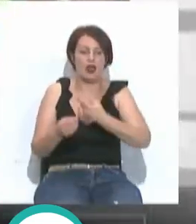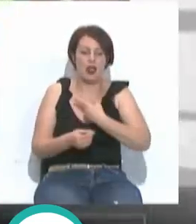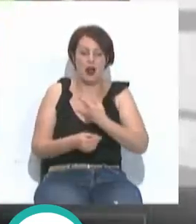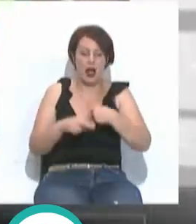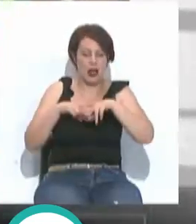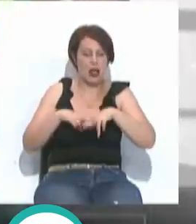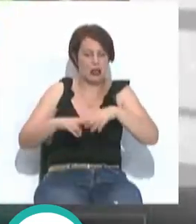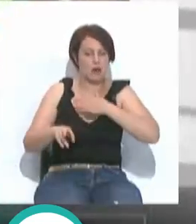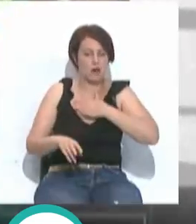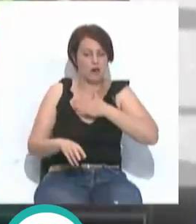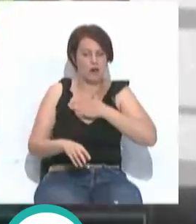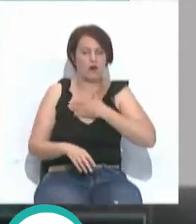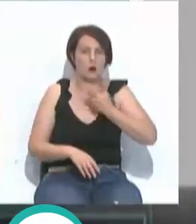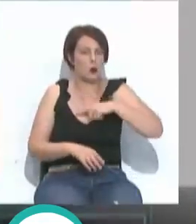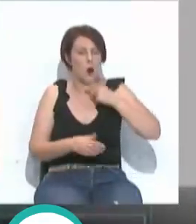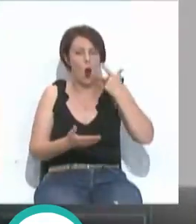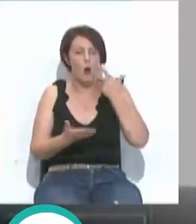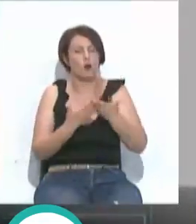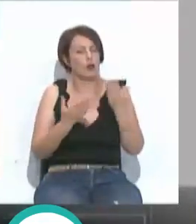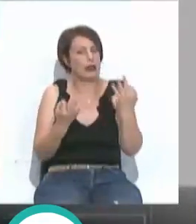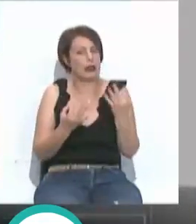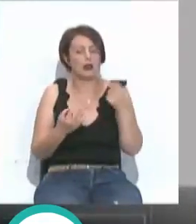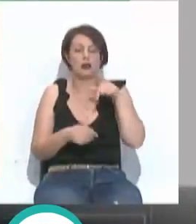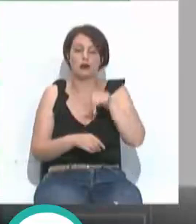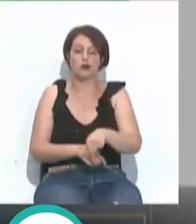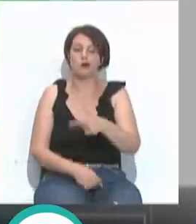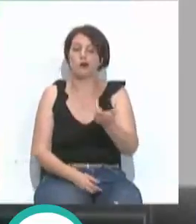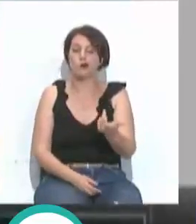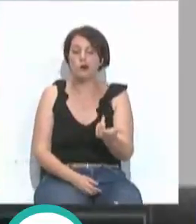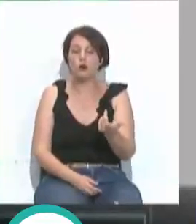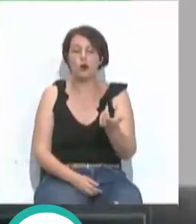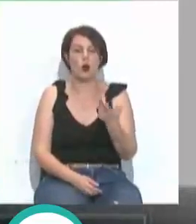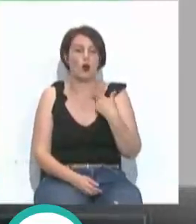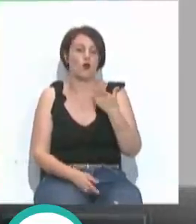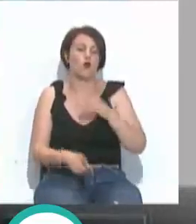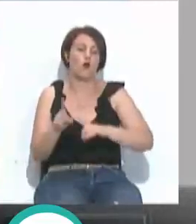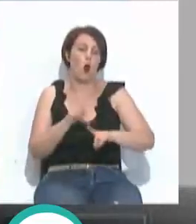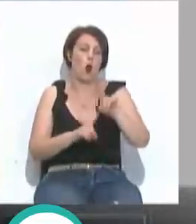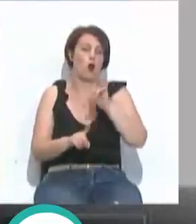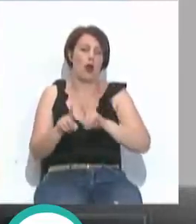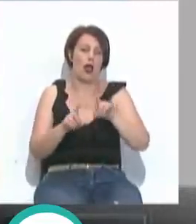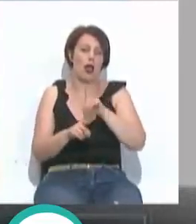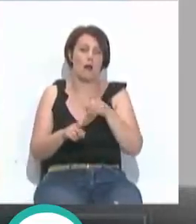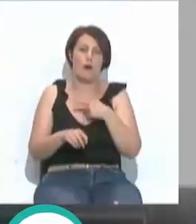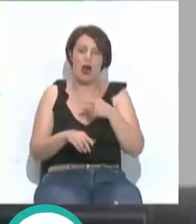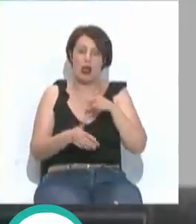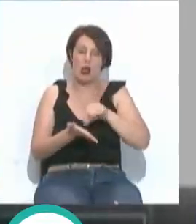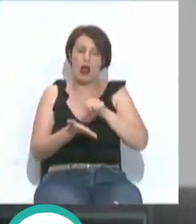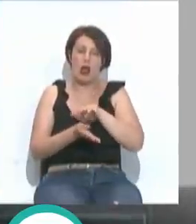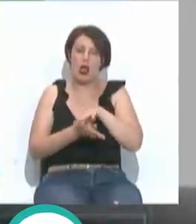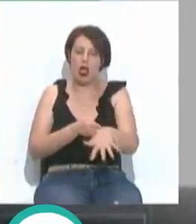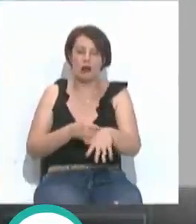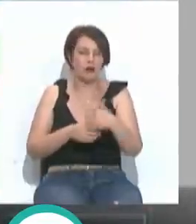propios análisis. Con ellos hemos comprobado que esto no es en ningún caso problema de vertidos de la ciudad.